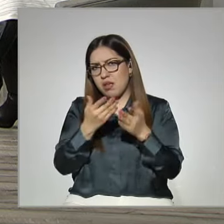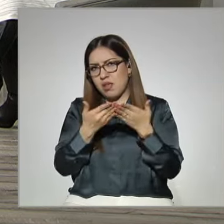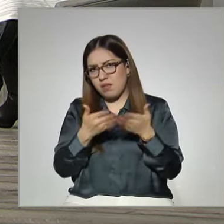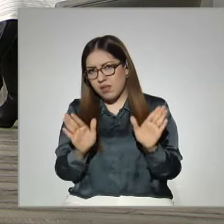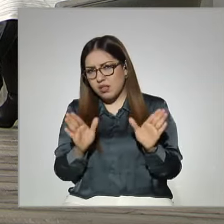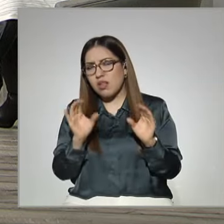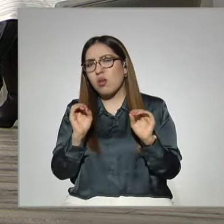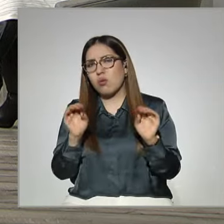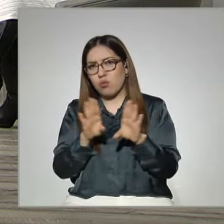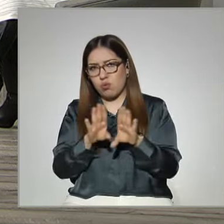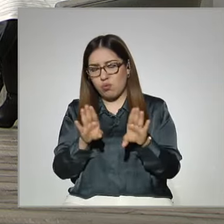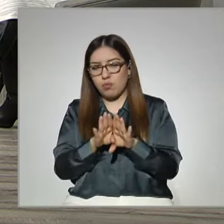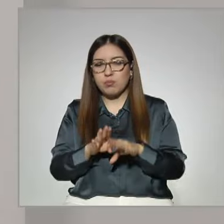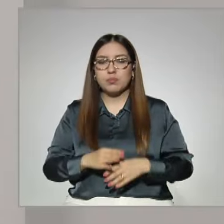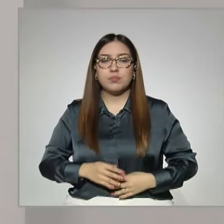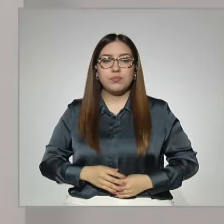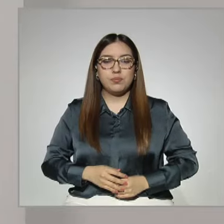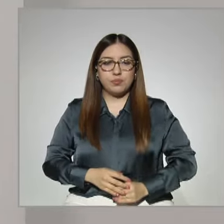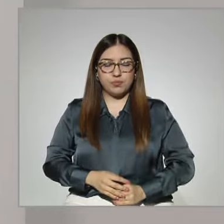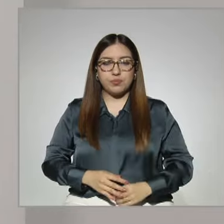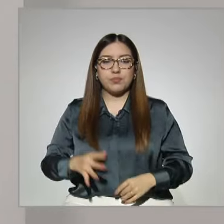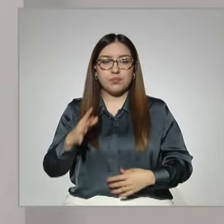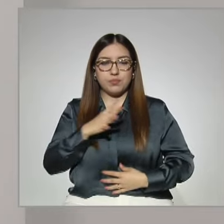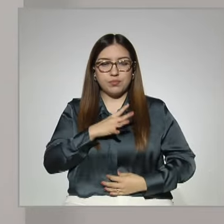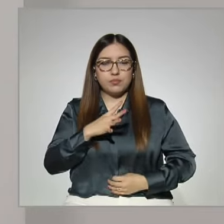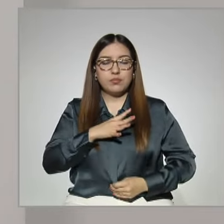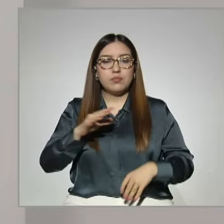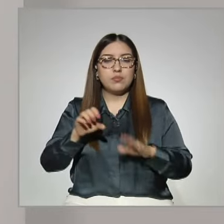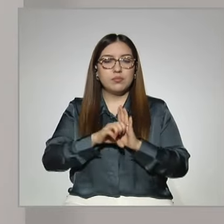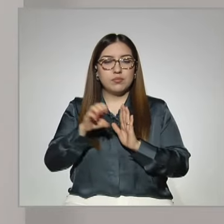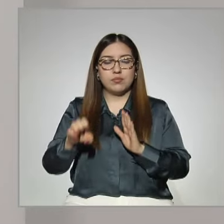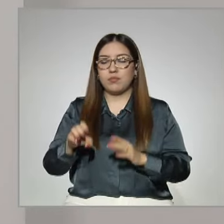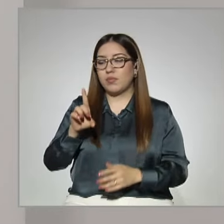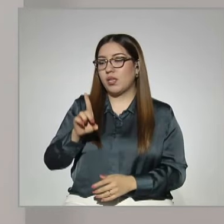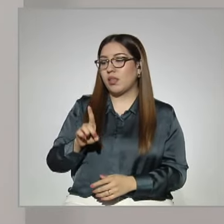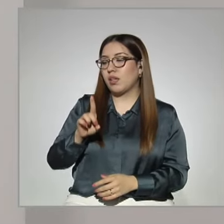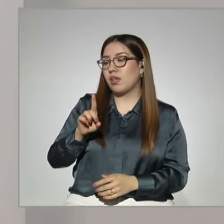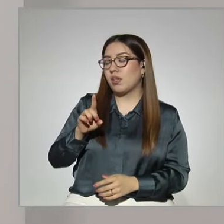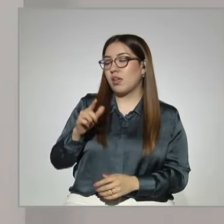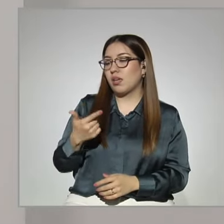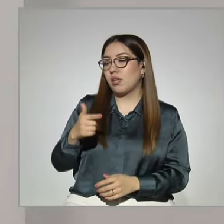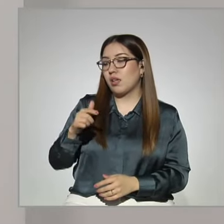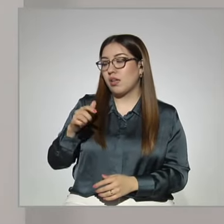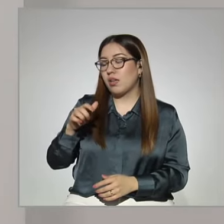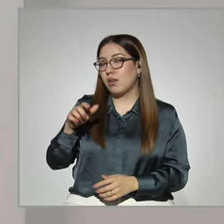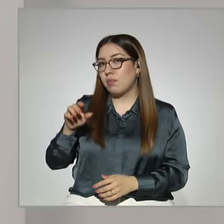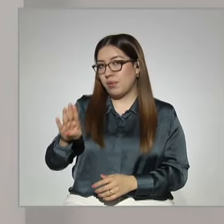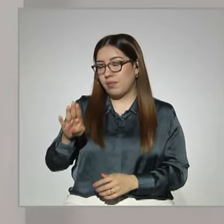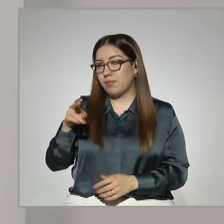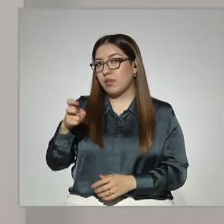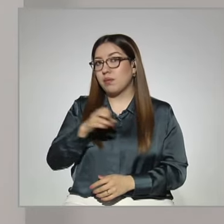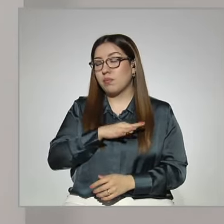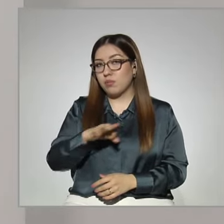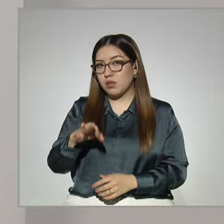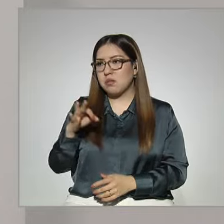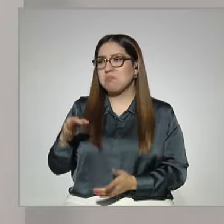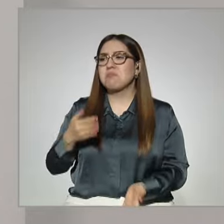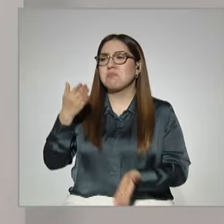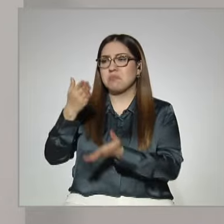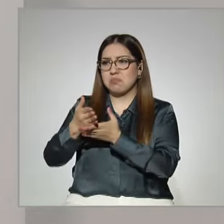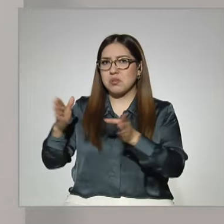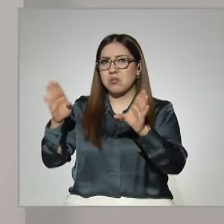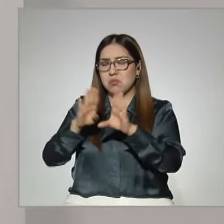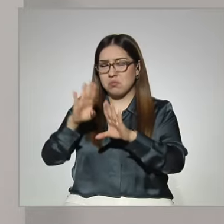algunos programas que se impulsan desde la DGB justamente para realizar o programar exámenes en los reclusorios. Entonces,